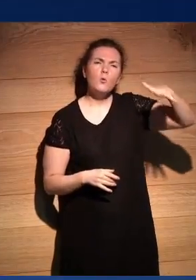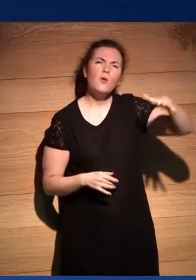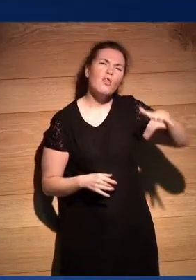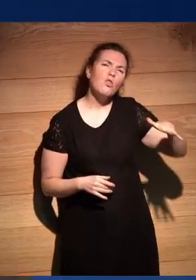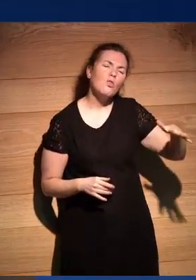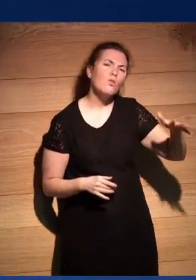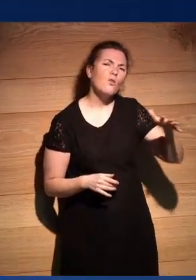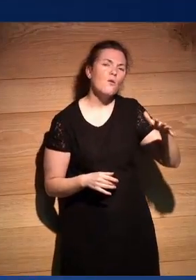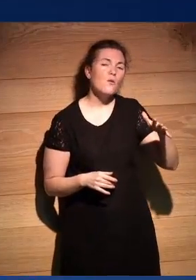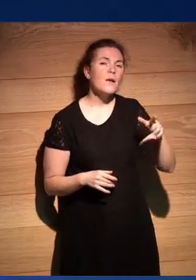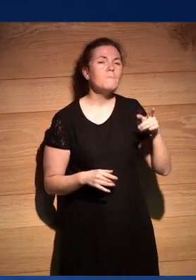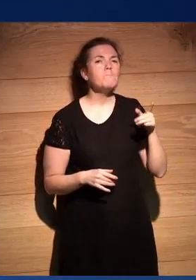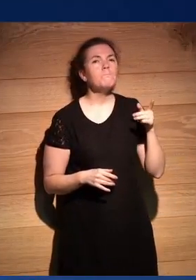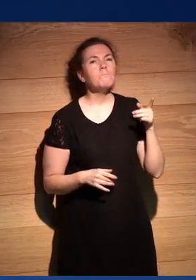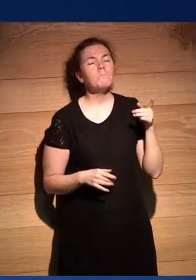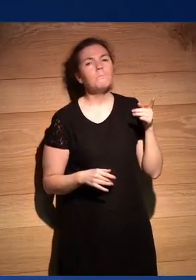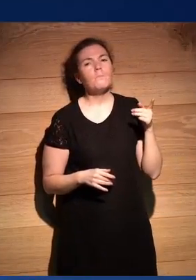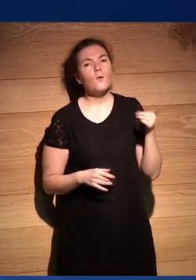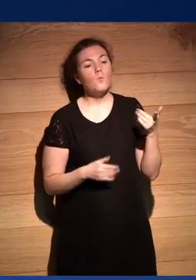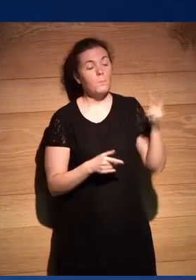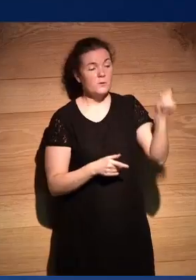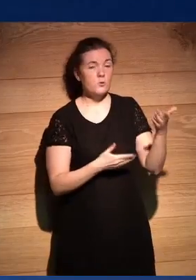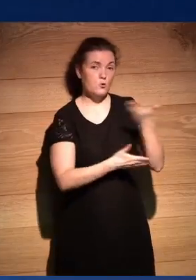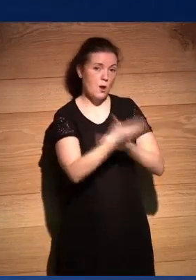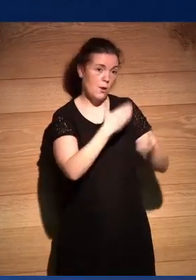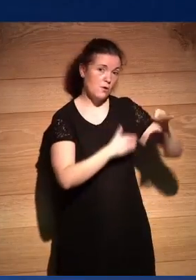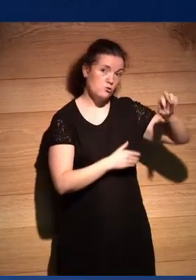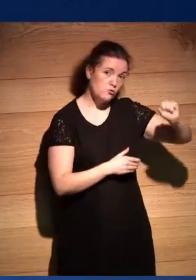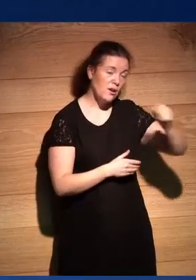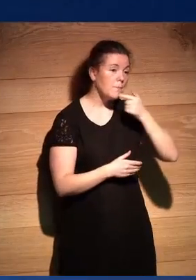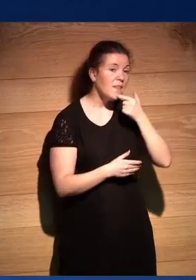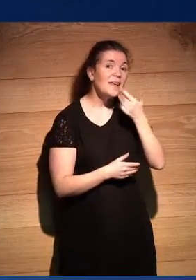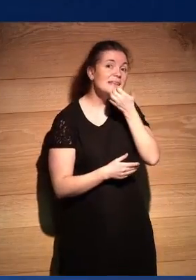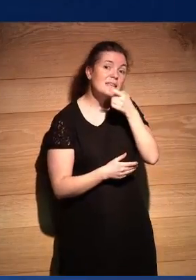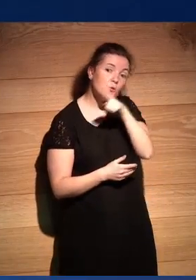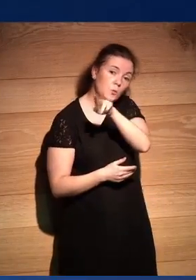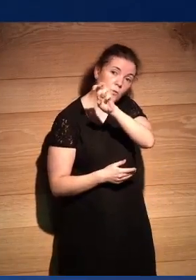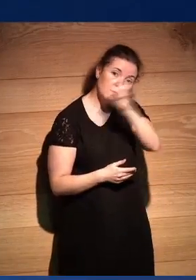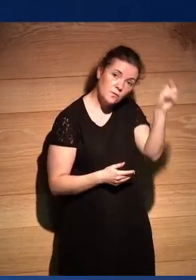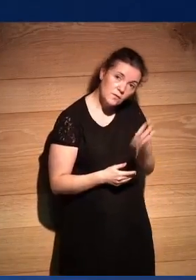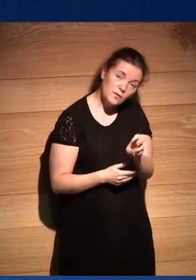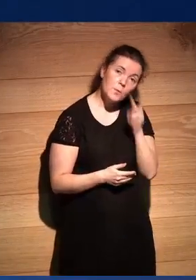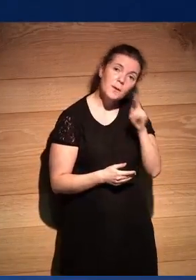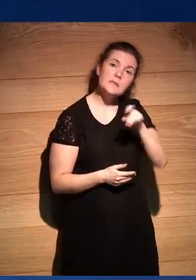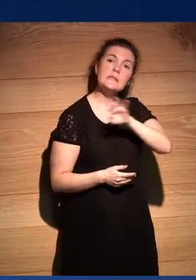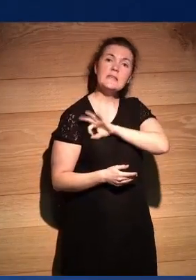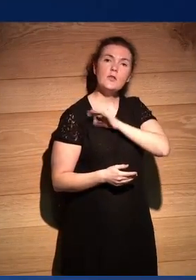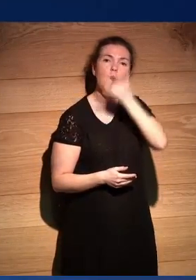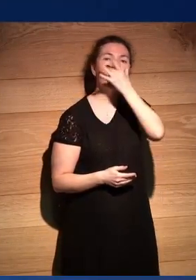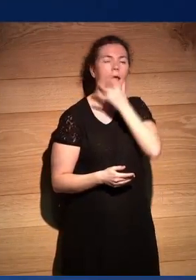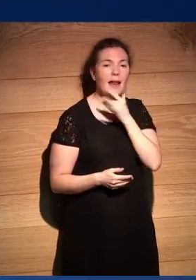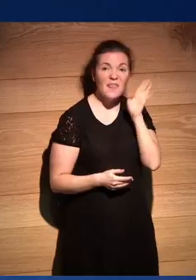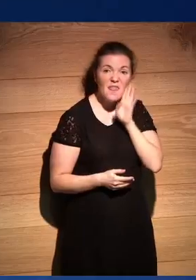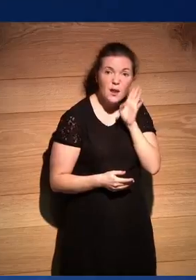donde uno de los colaboradores desde Sonora dice si ustedes aquí ven un señor con cara de